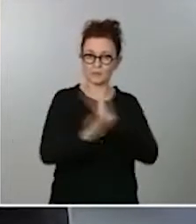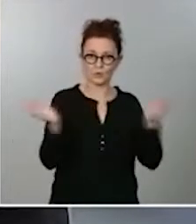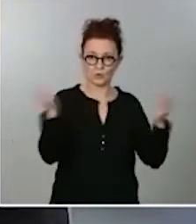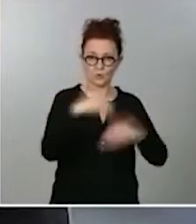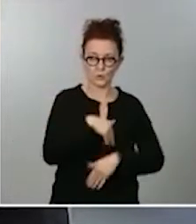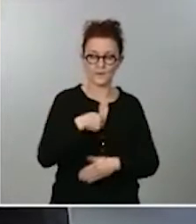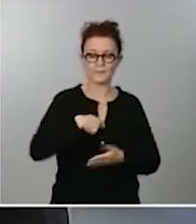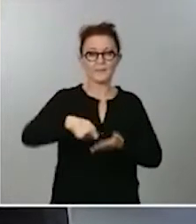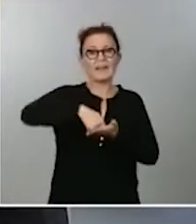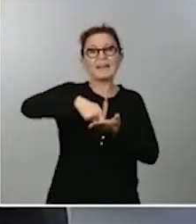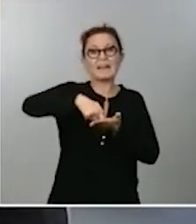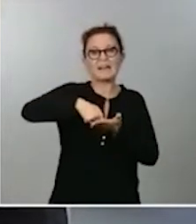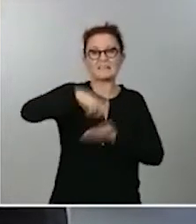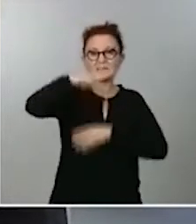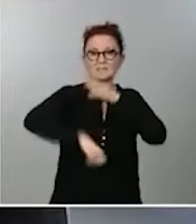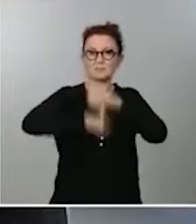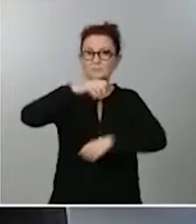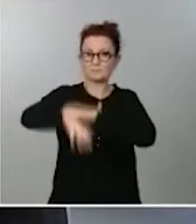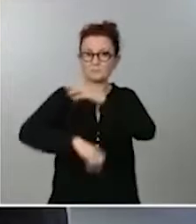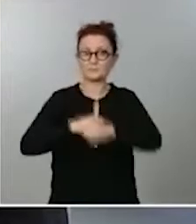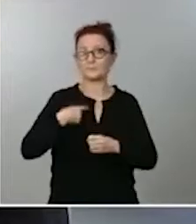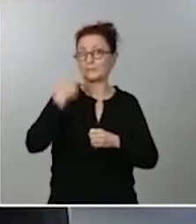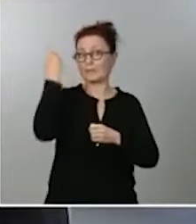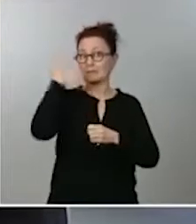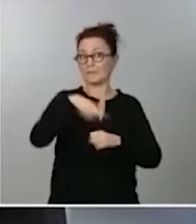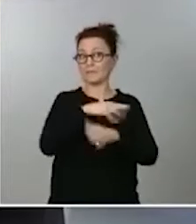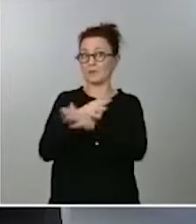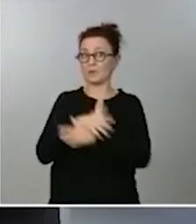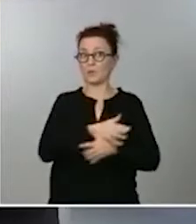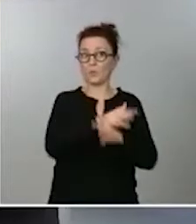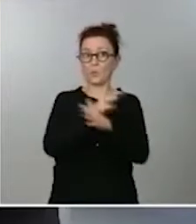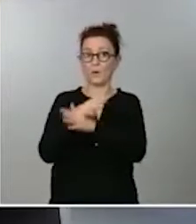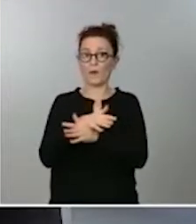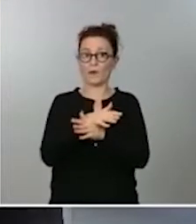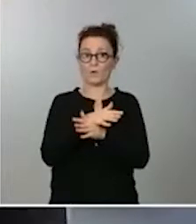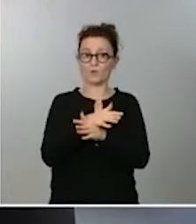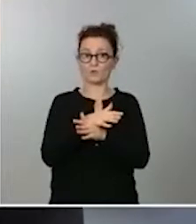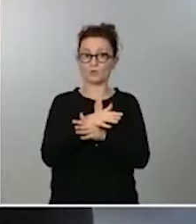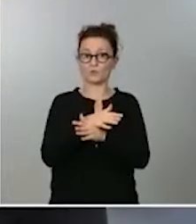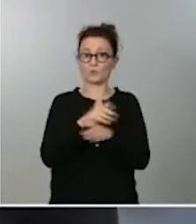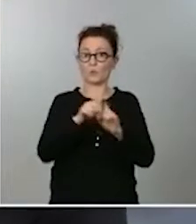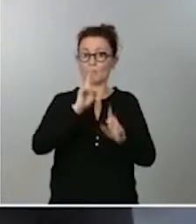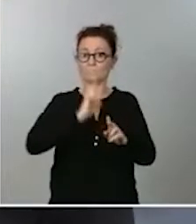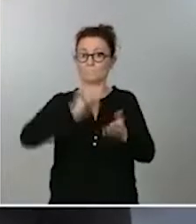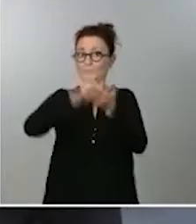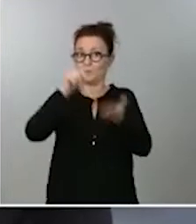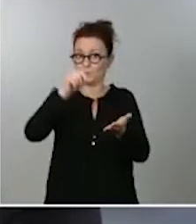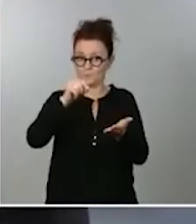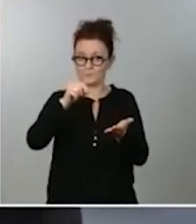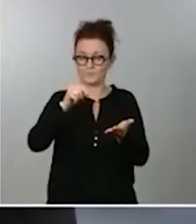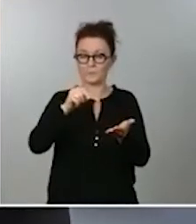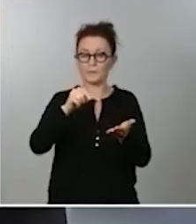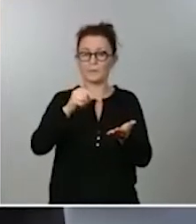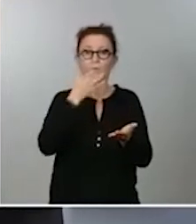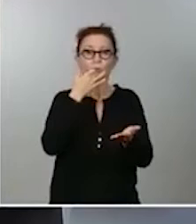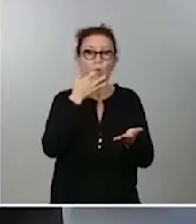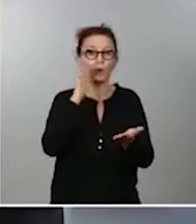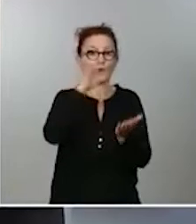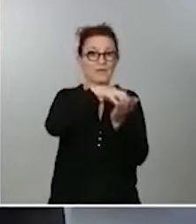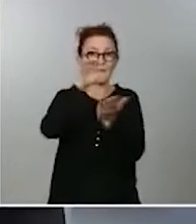que ya saben que son juegos de acción inmediata en kioscos, en cualquier sitio.